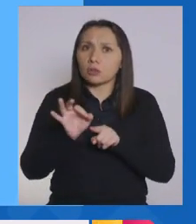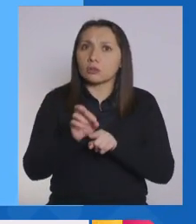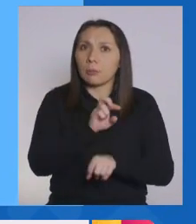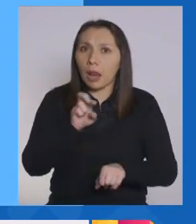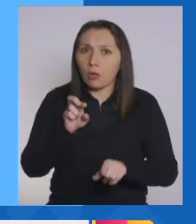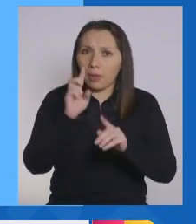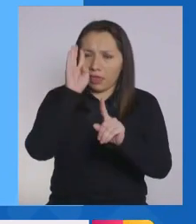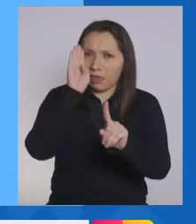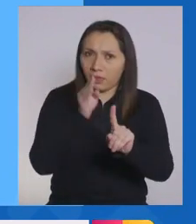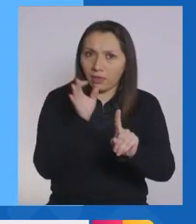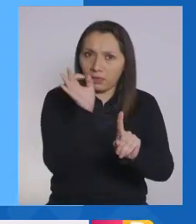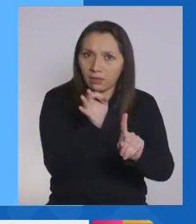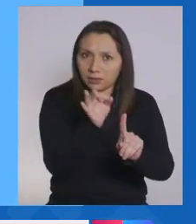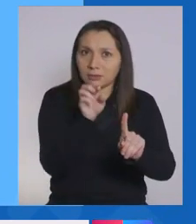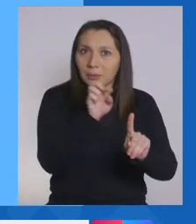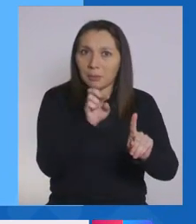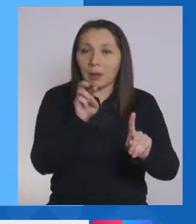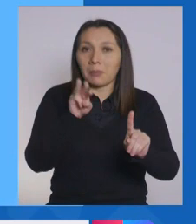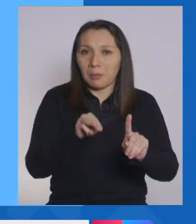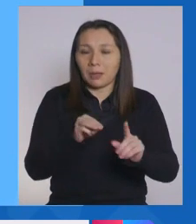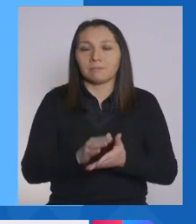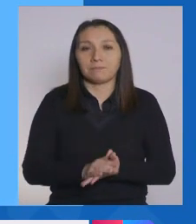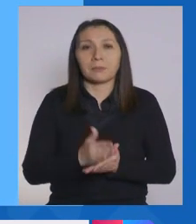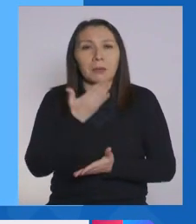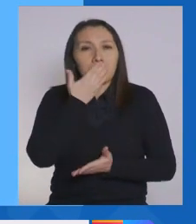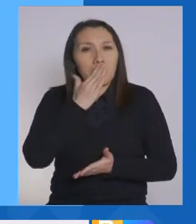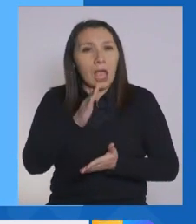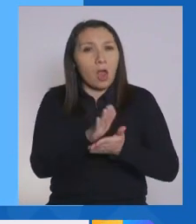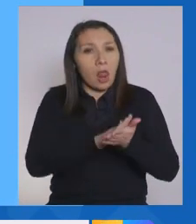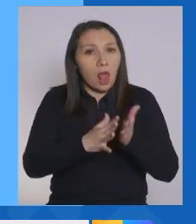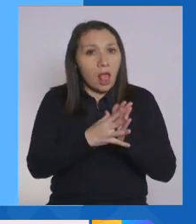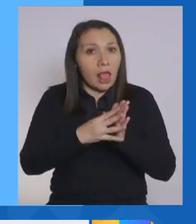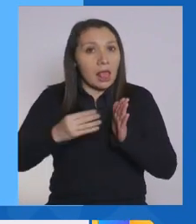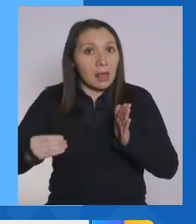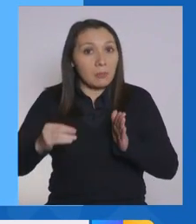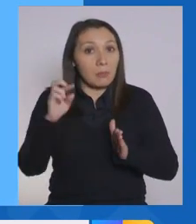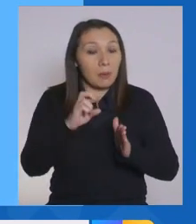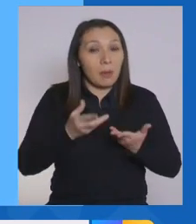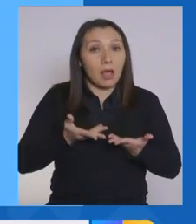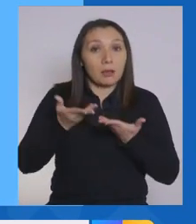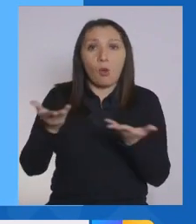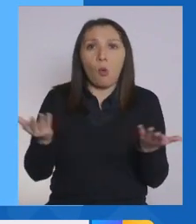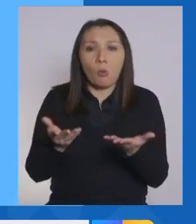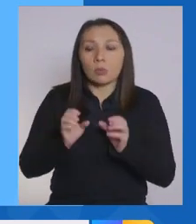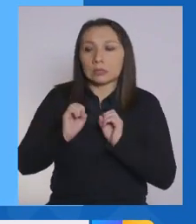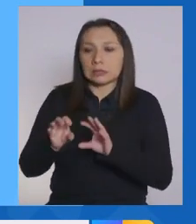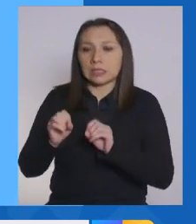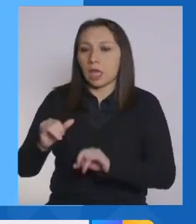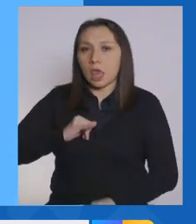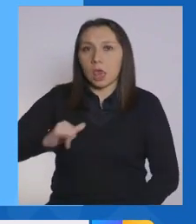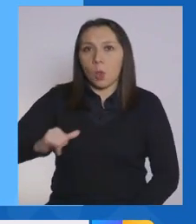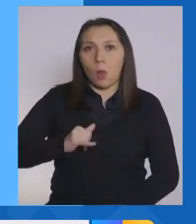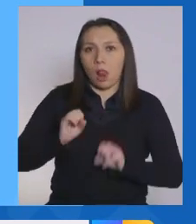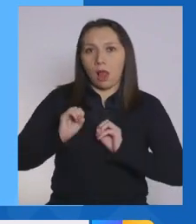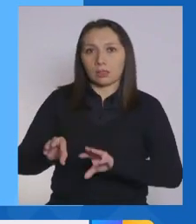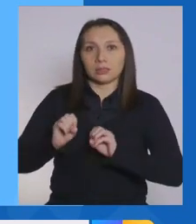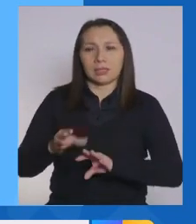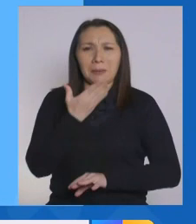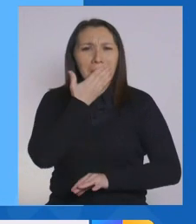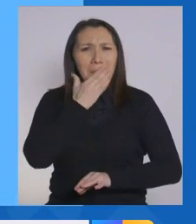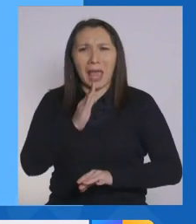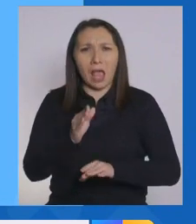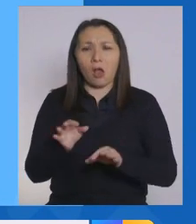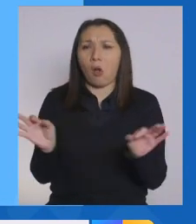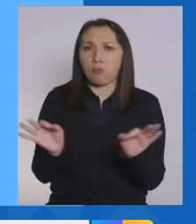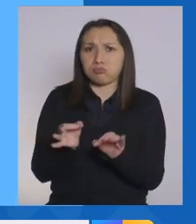los padres, el mejor ejemplo que le pueden dar a los padres es enseñarles con su ejemplo. Es decir, el mejor